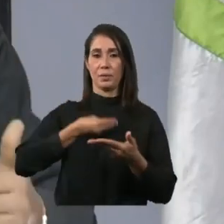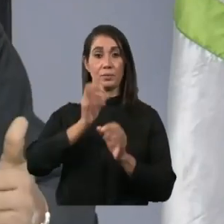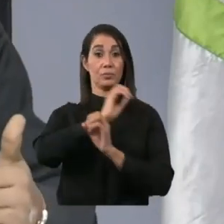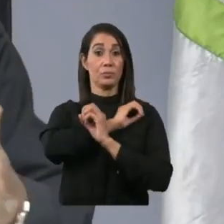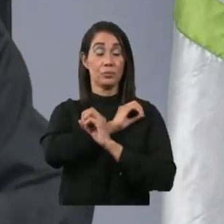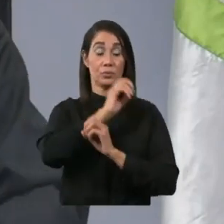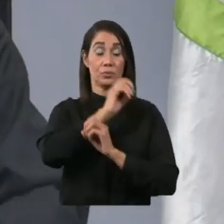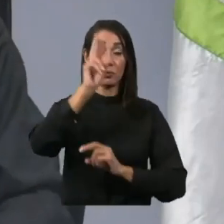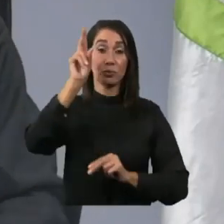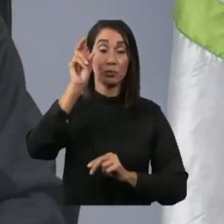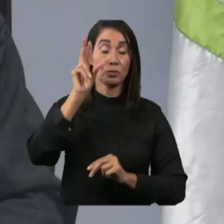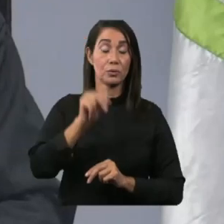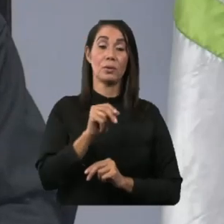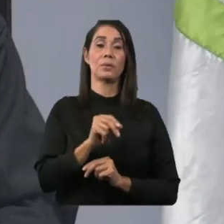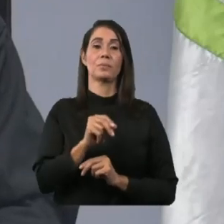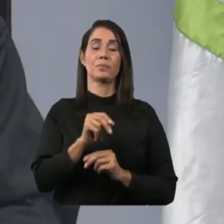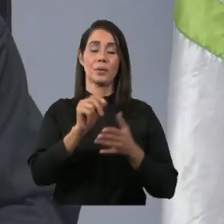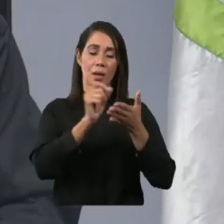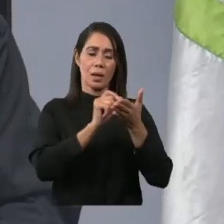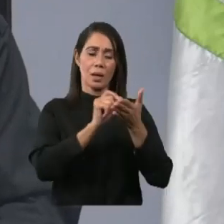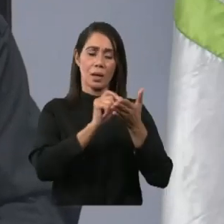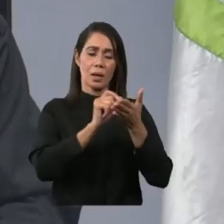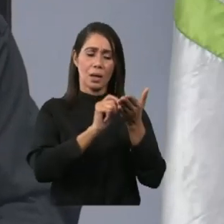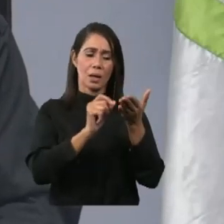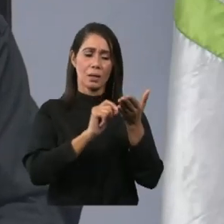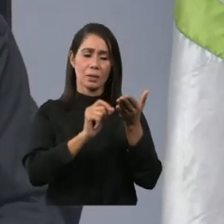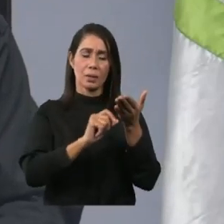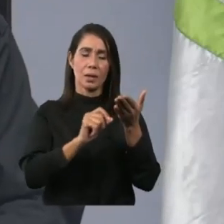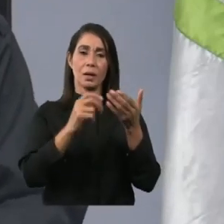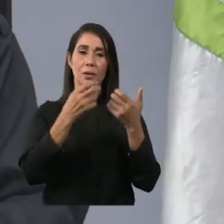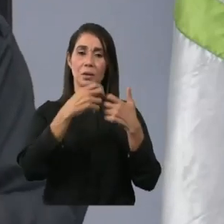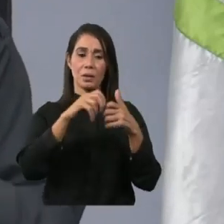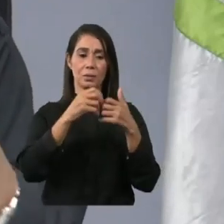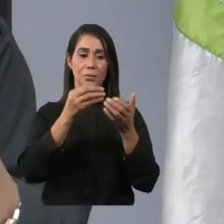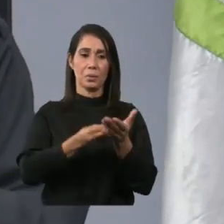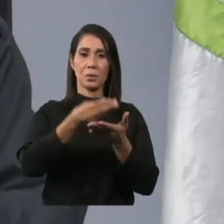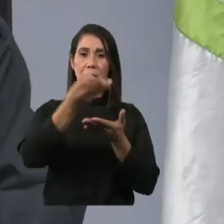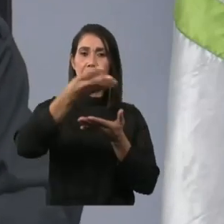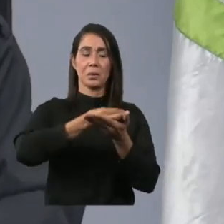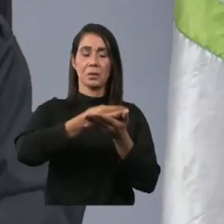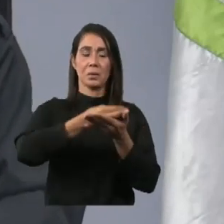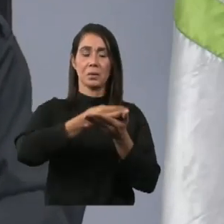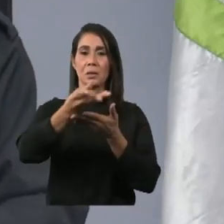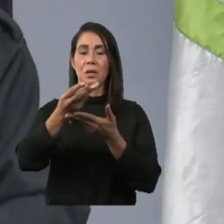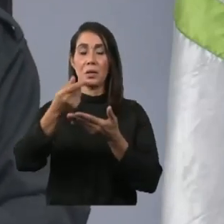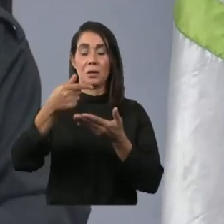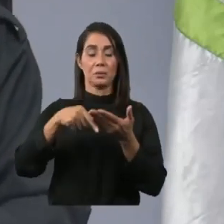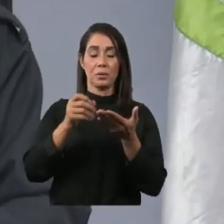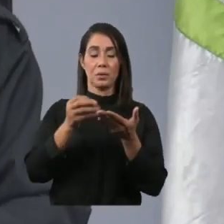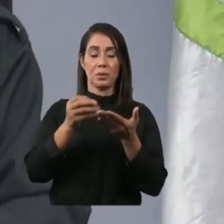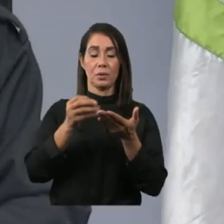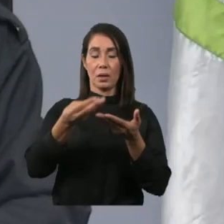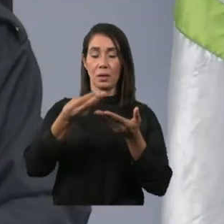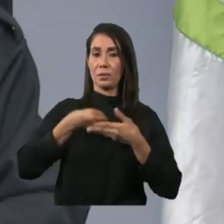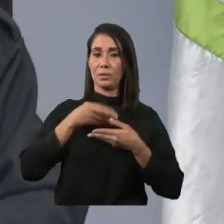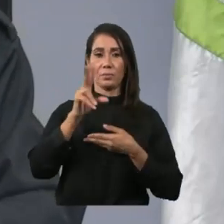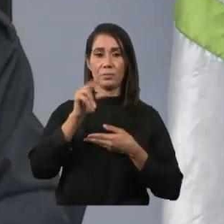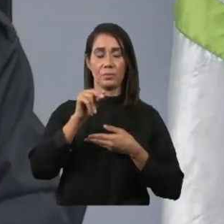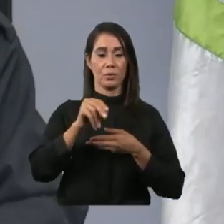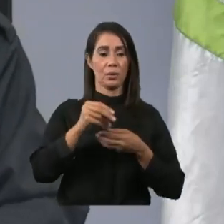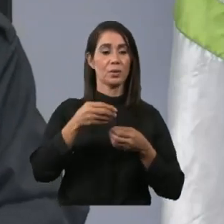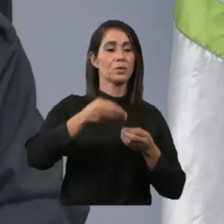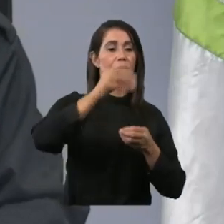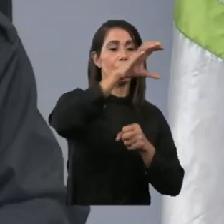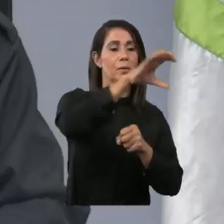el listado de las empresas que han hecho donaciones que se dan en especie y se van distribuyendo